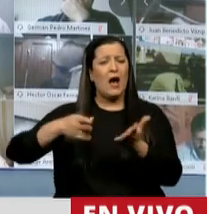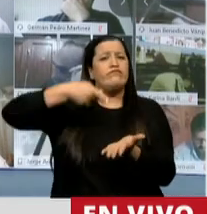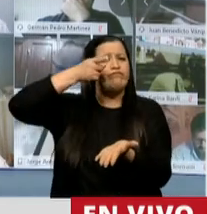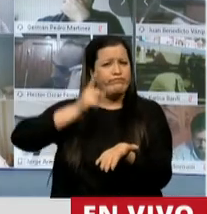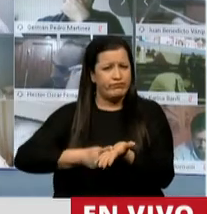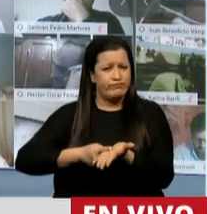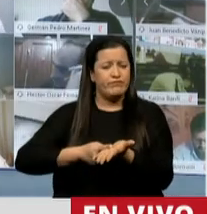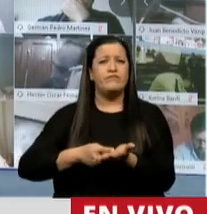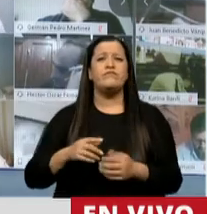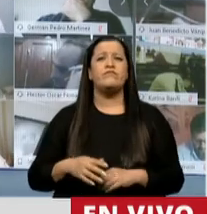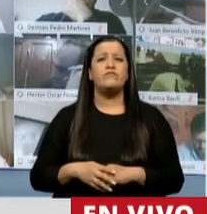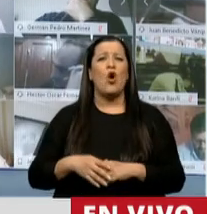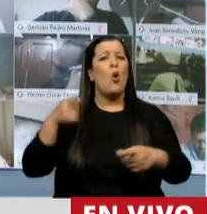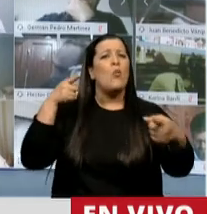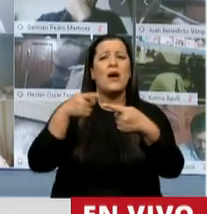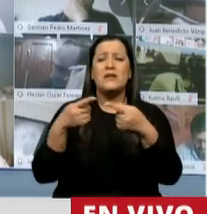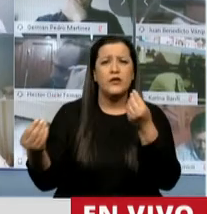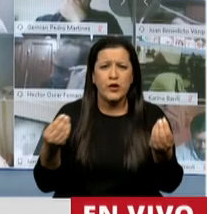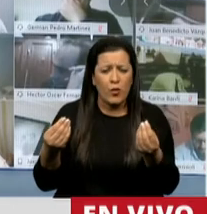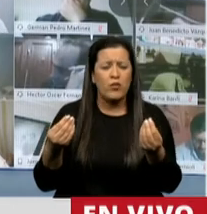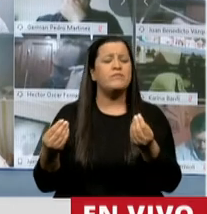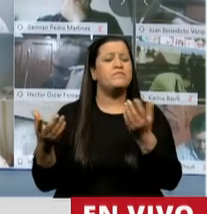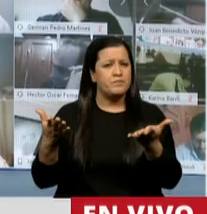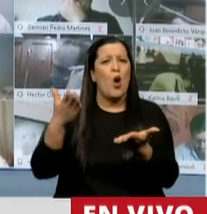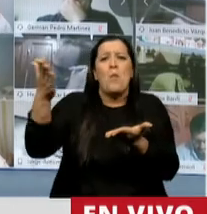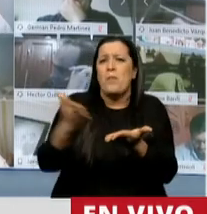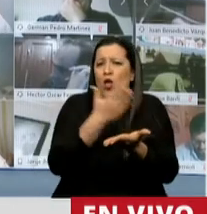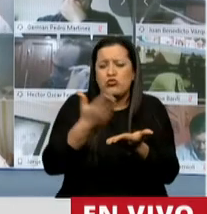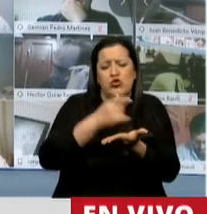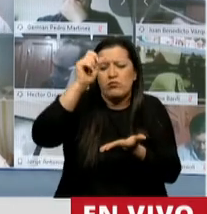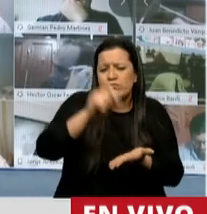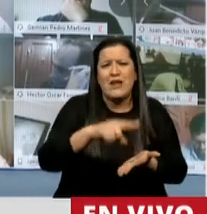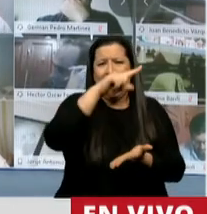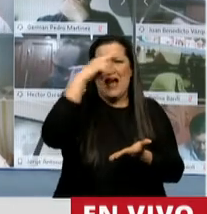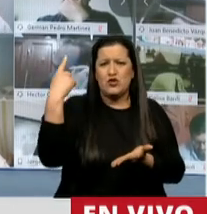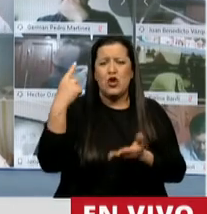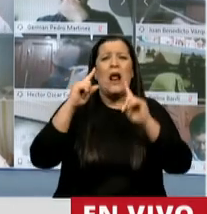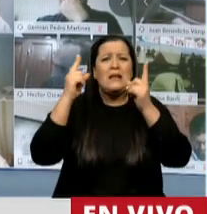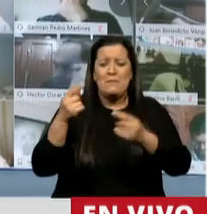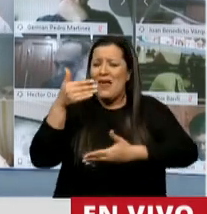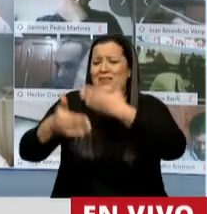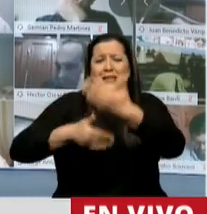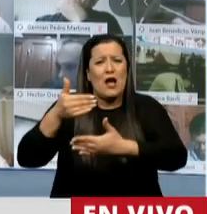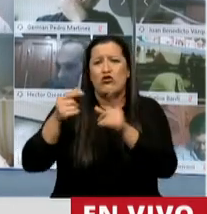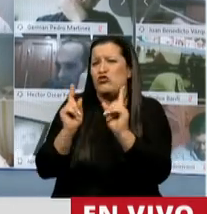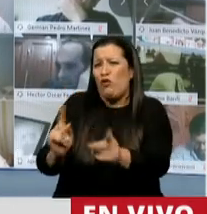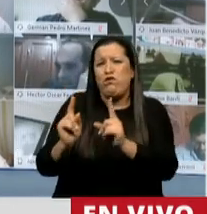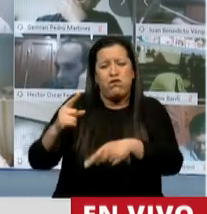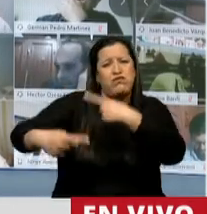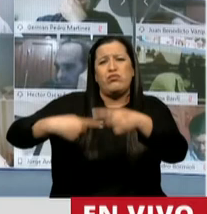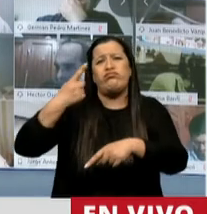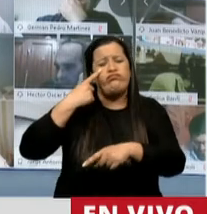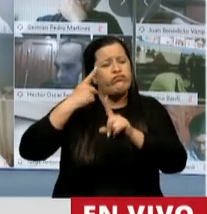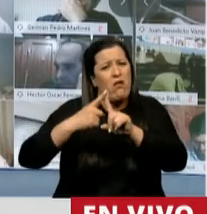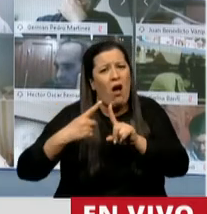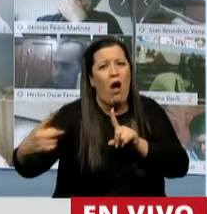meta fija la producción nacional y el desarrollo sostenible y como